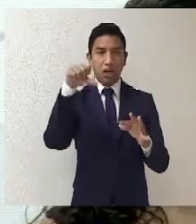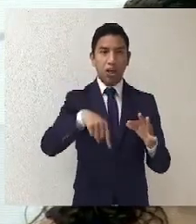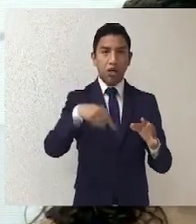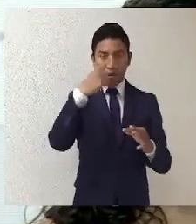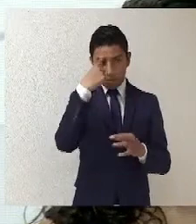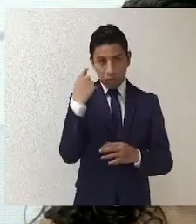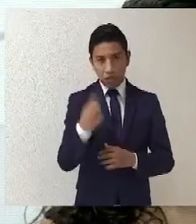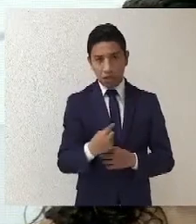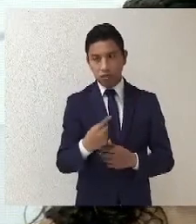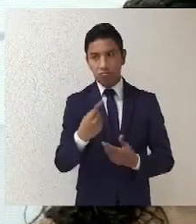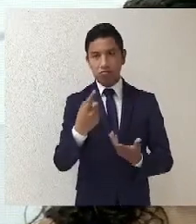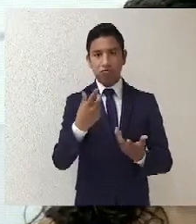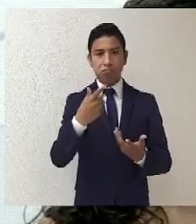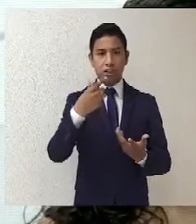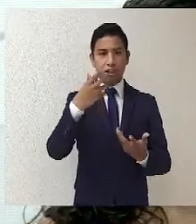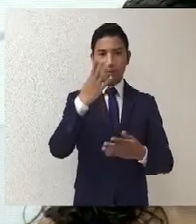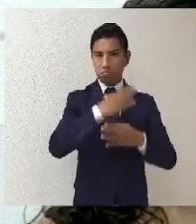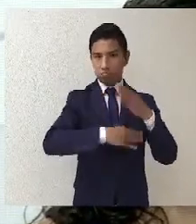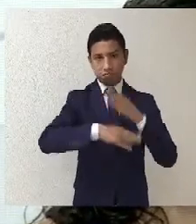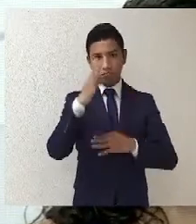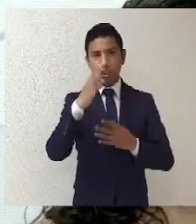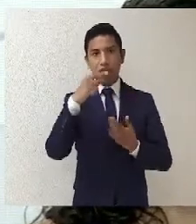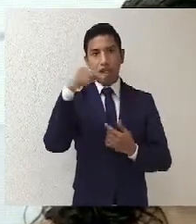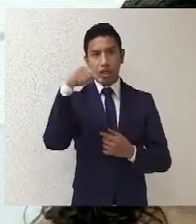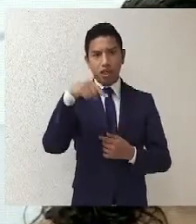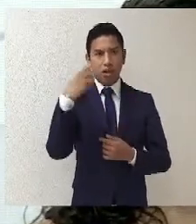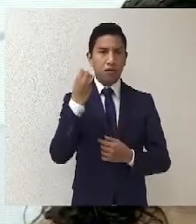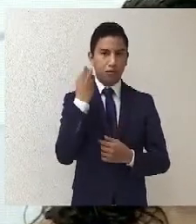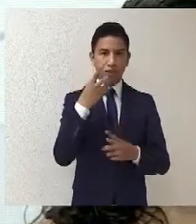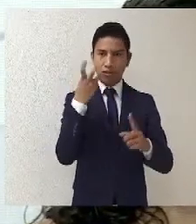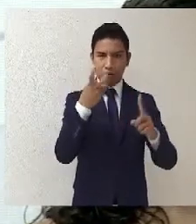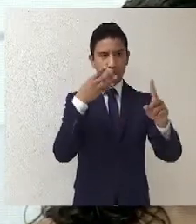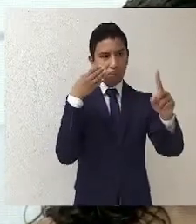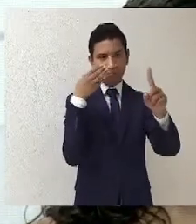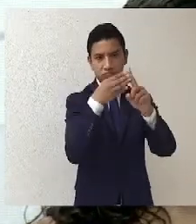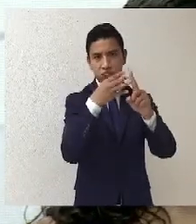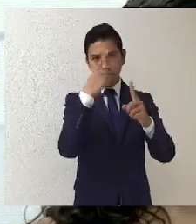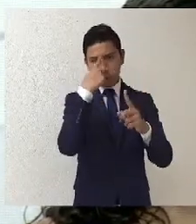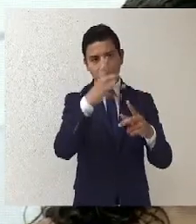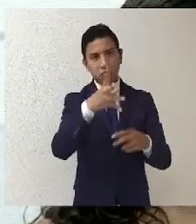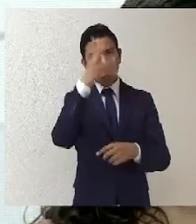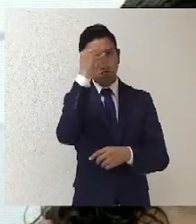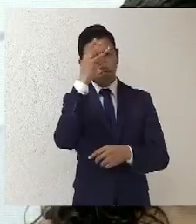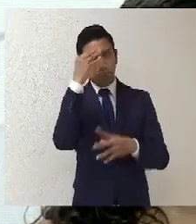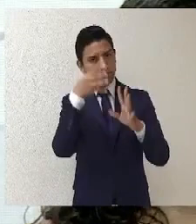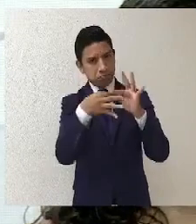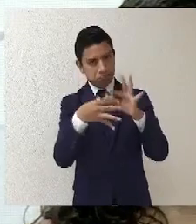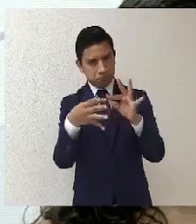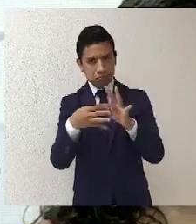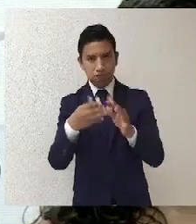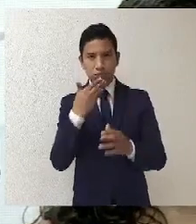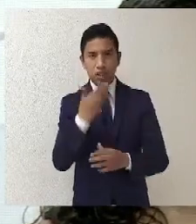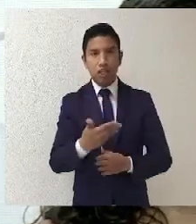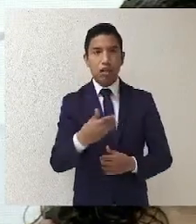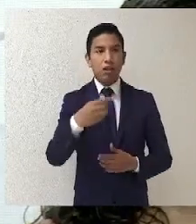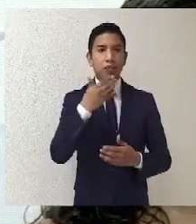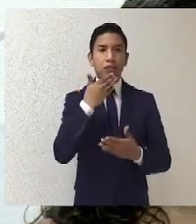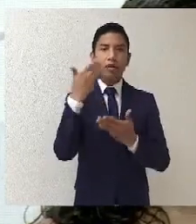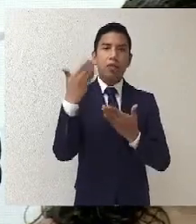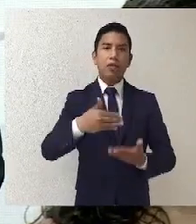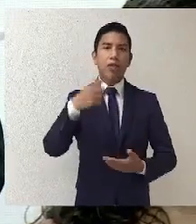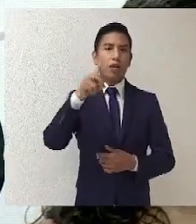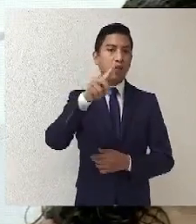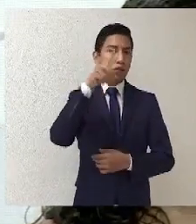Esa es la intención de estos eventos. Nuestros visitantes, darles como siempre la más cordial bienvenida a